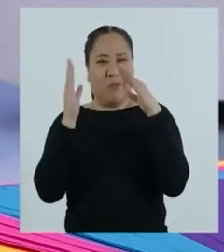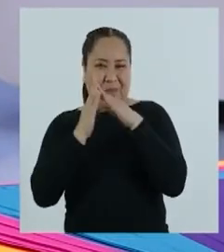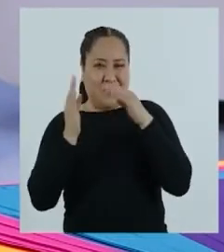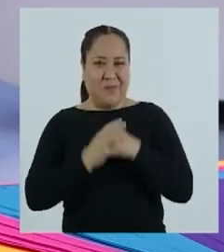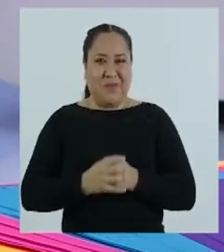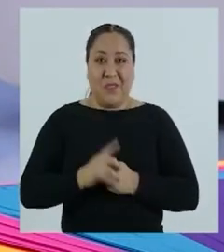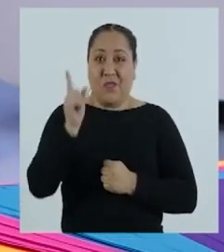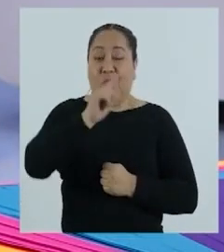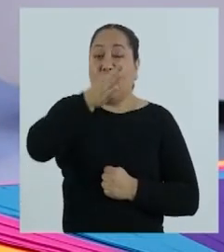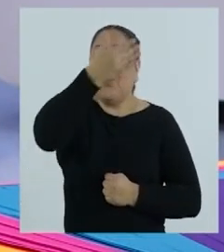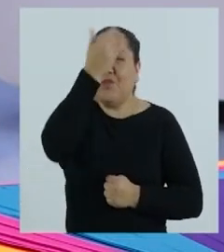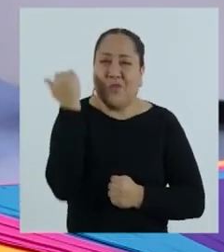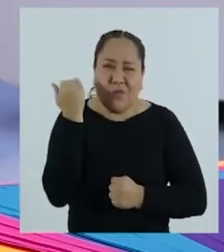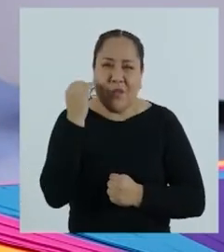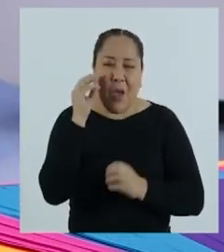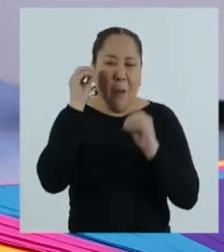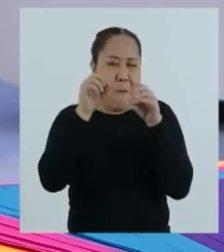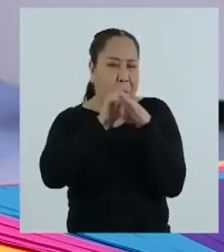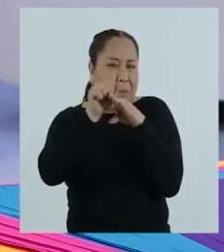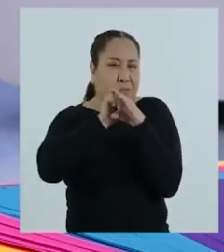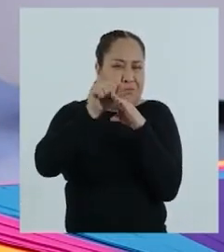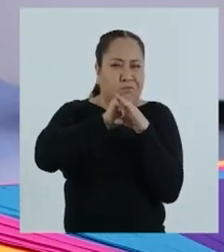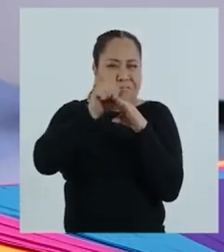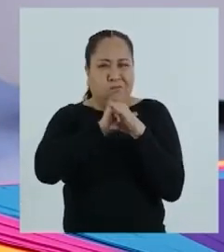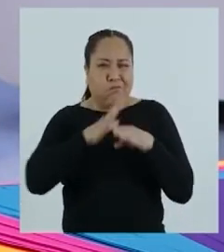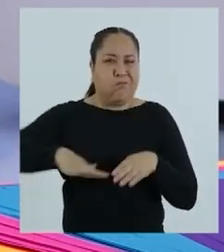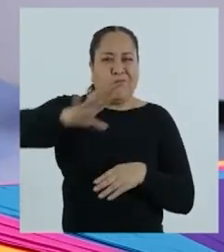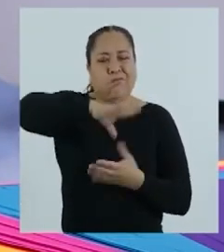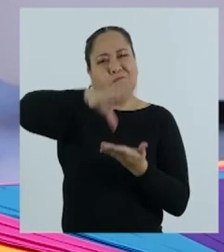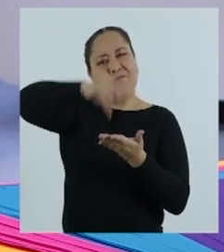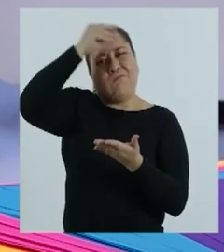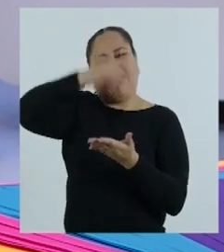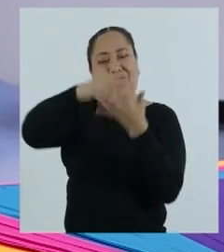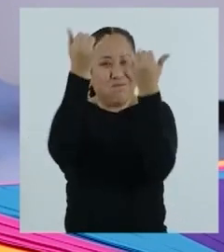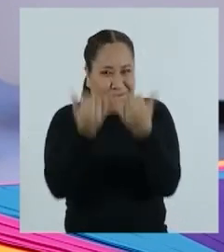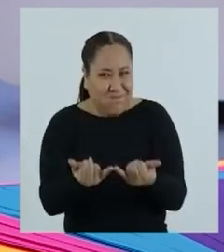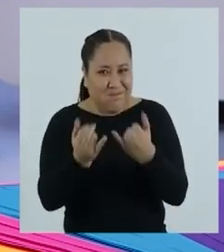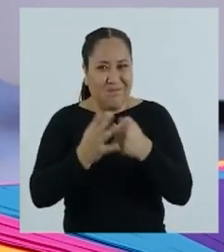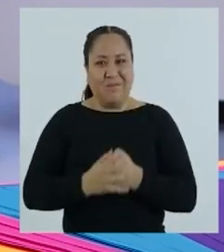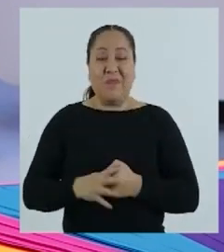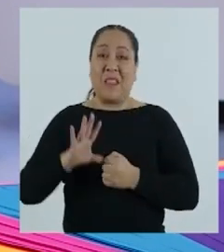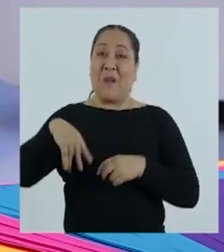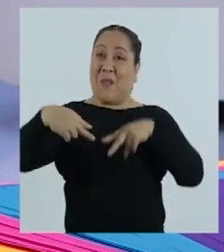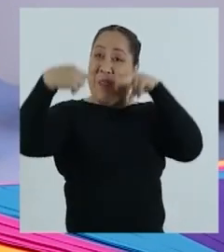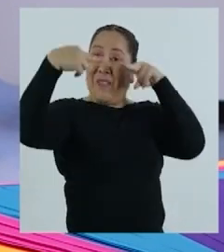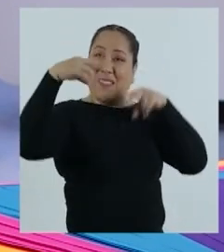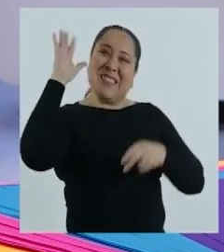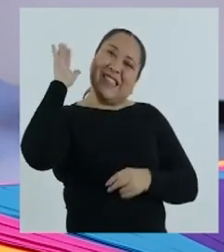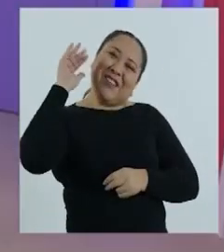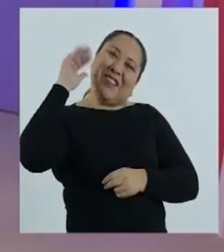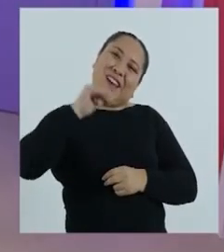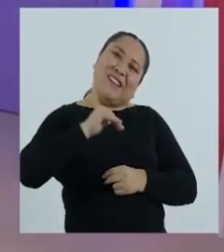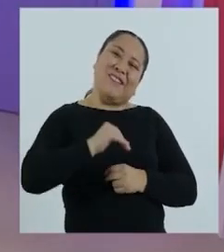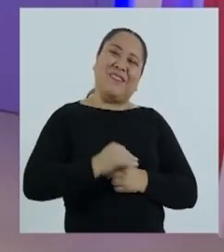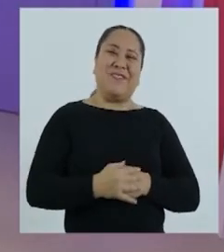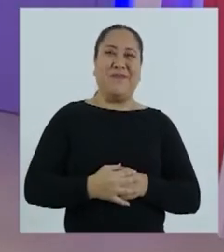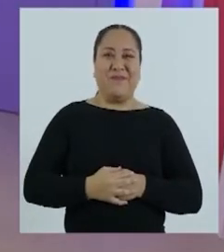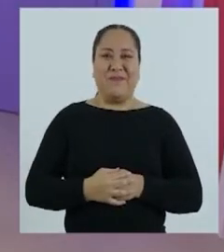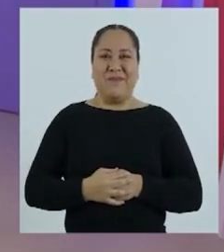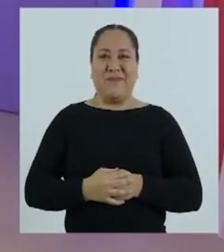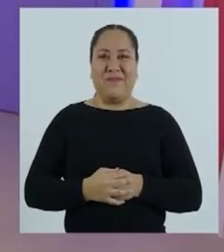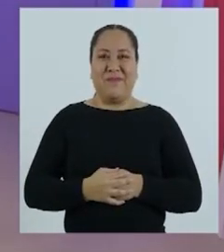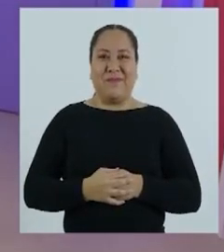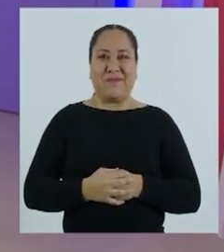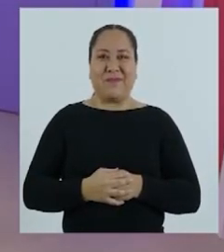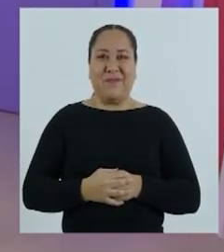siguiente aventura aquí en Aprendo en Casa. Y no se olviden de poner en práctica todo lo que aprendimos hoy. Nos vemos pronto.